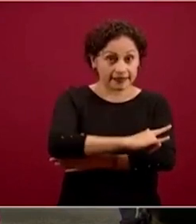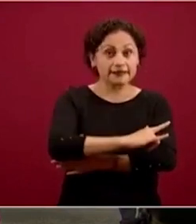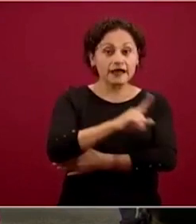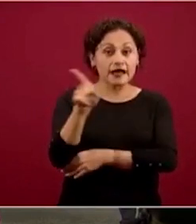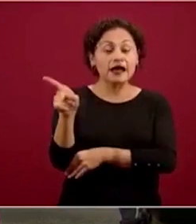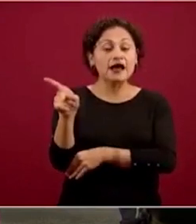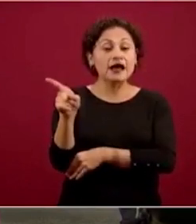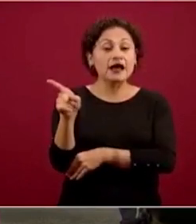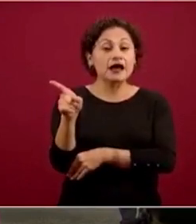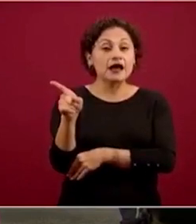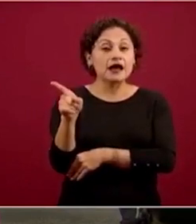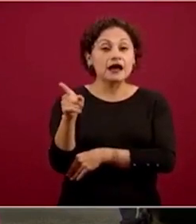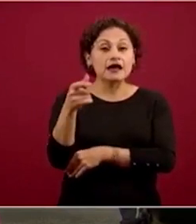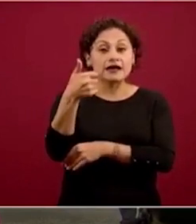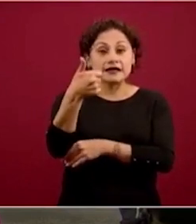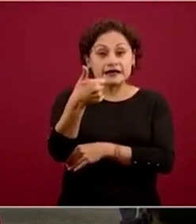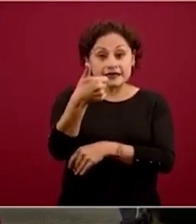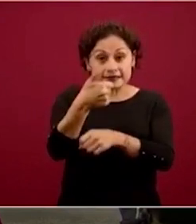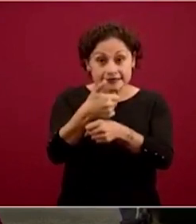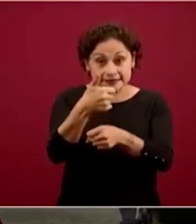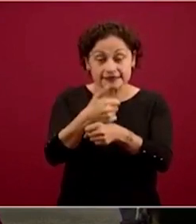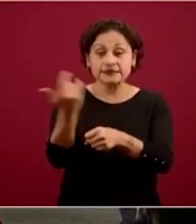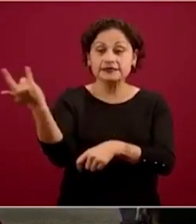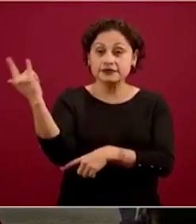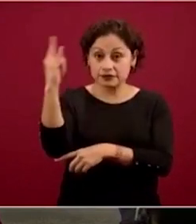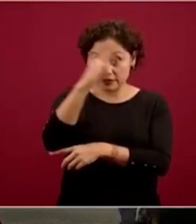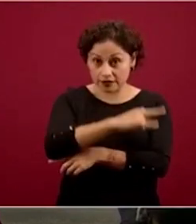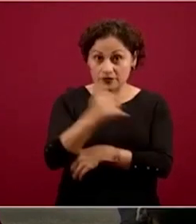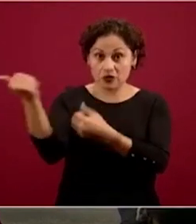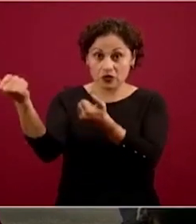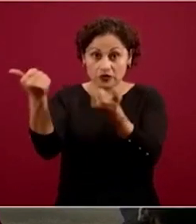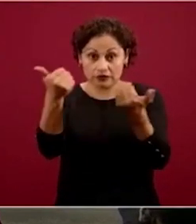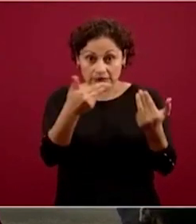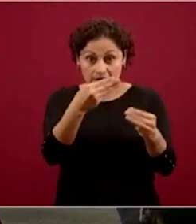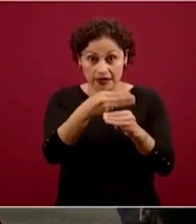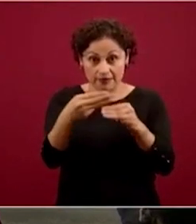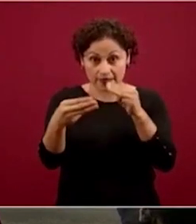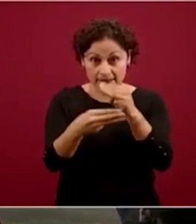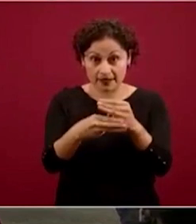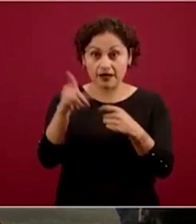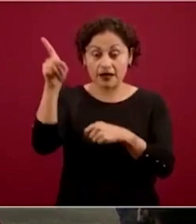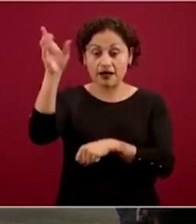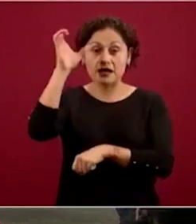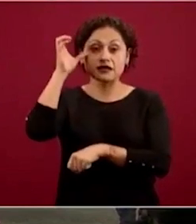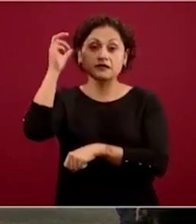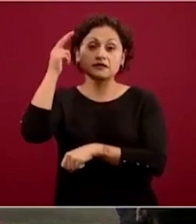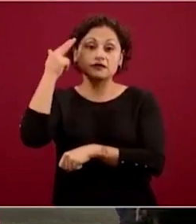me parece que este es el sexto, con los insumos para la salud que vienen de China.